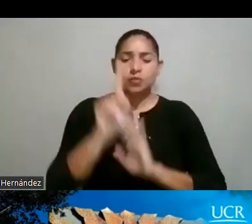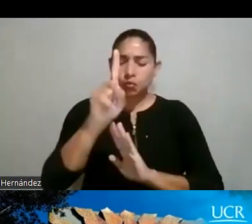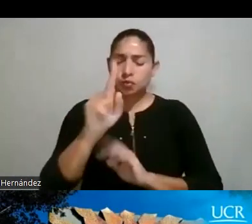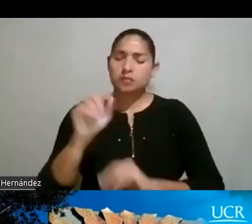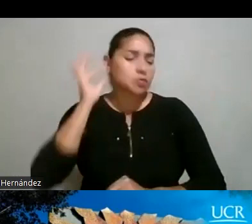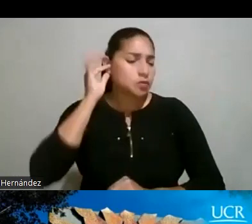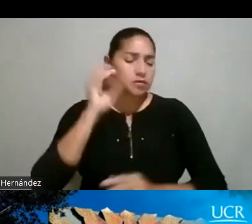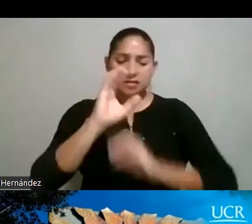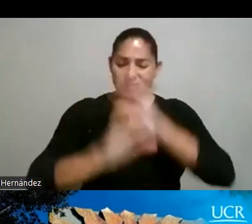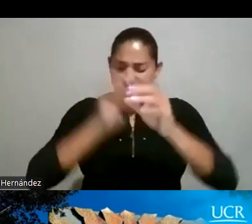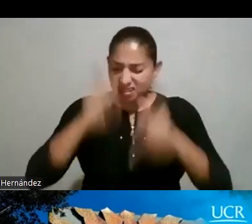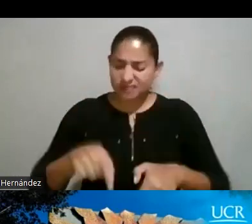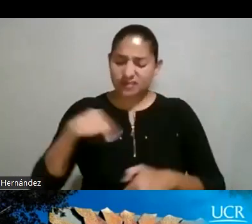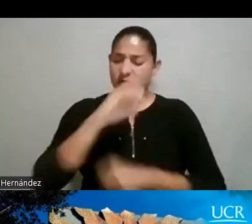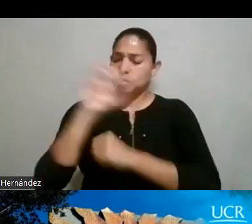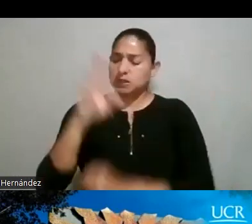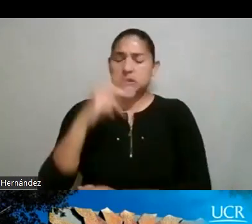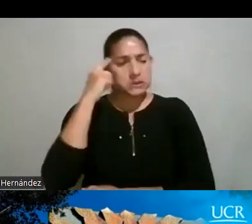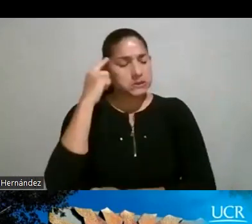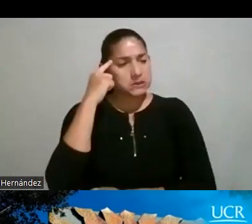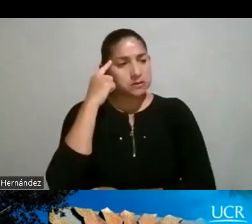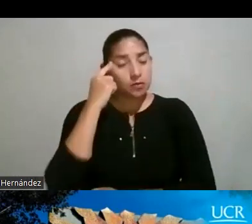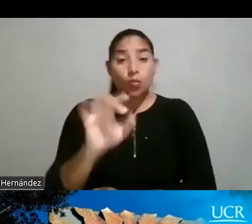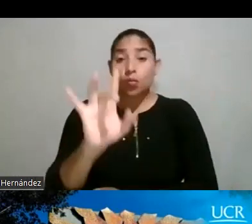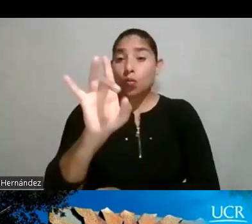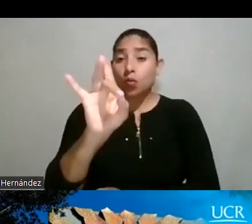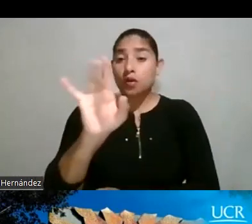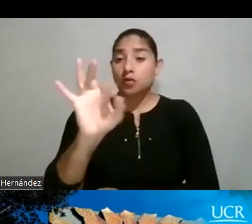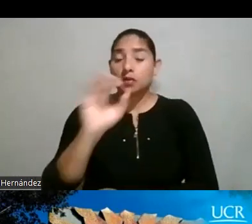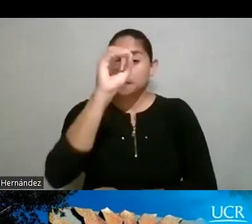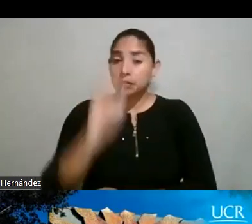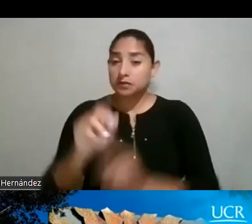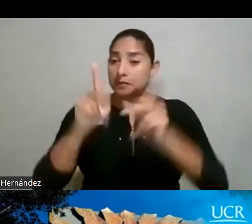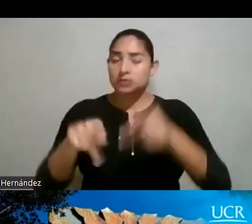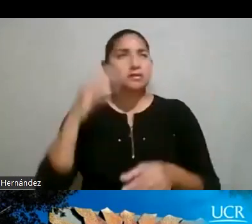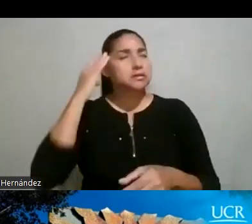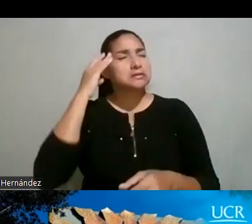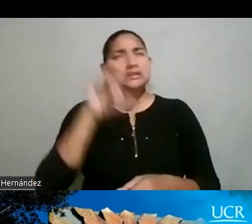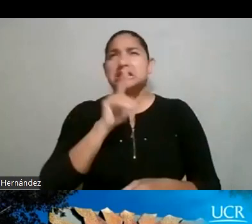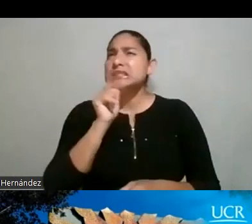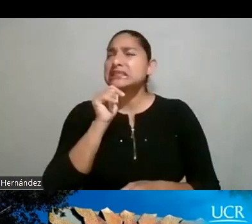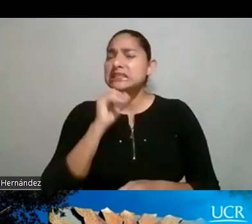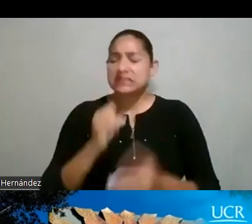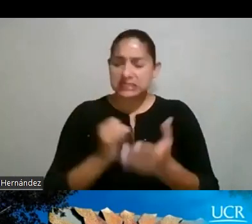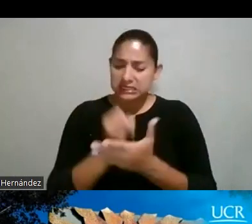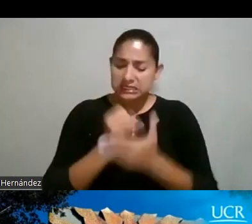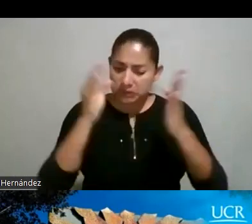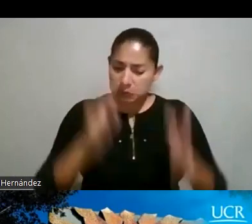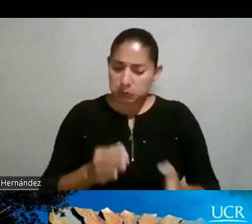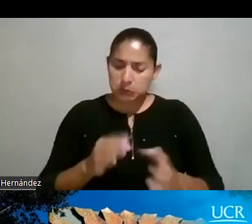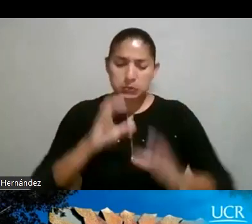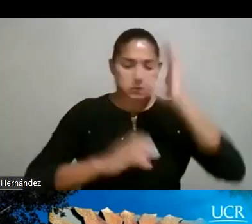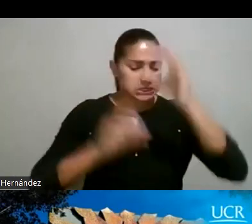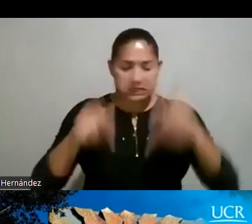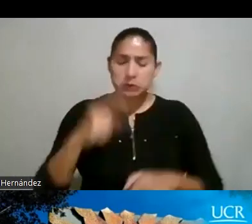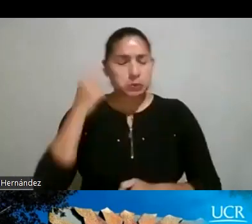Costa Rica. Estamos hablando de un 89% que no pudieron identificar a una mujer científica. Y entre